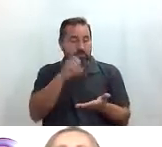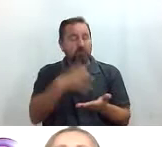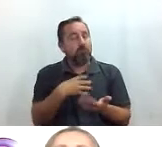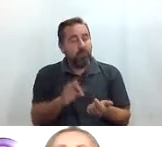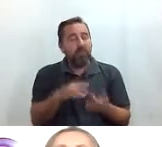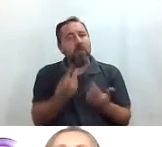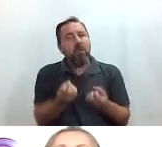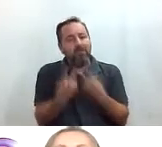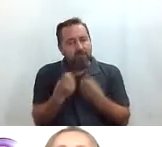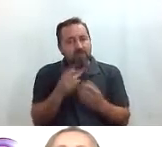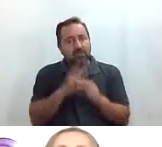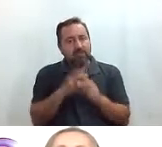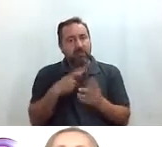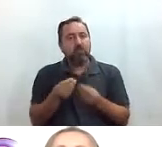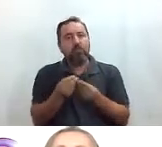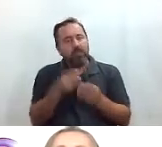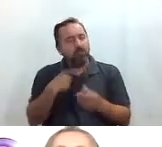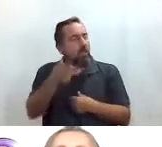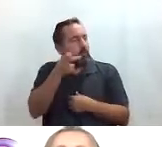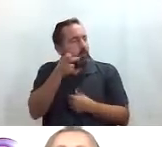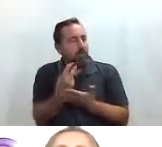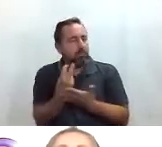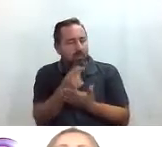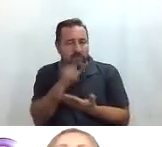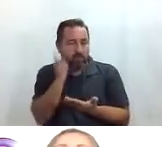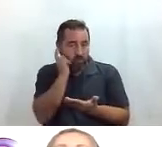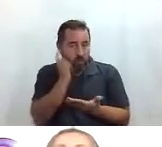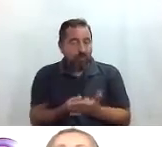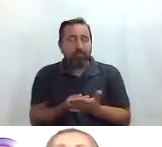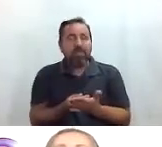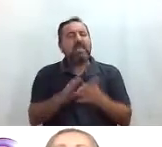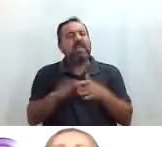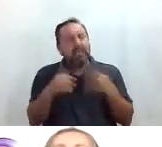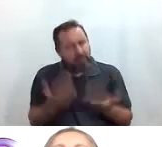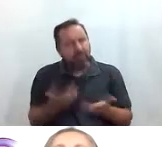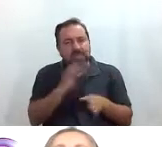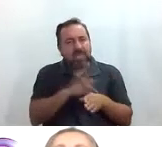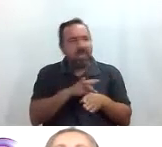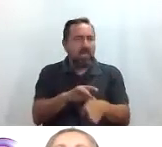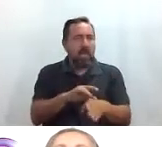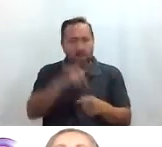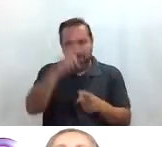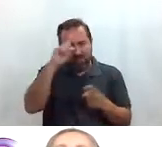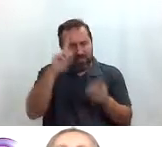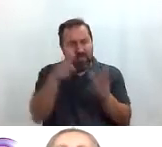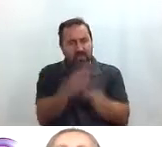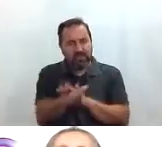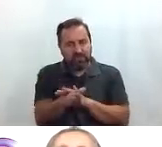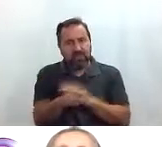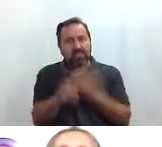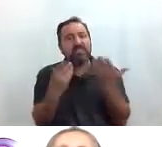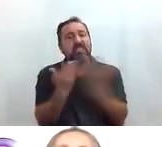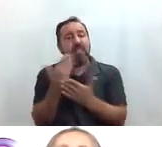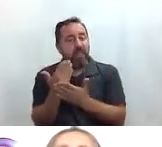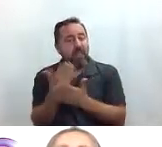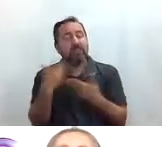información en ese código QR y la podemos escuchar a través del móvil y si también tengo la guía de Madrid accesible en 7 días que